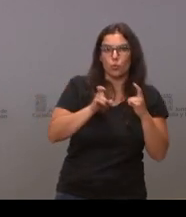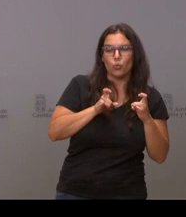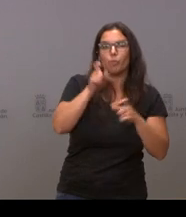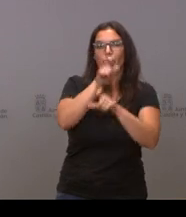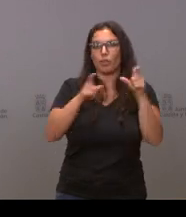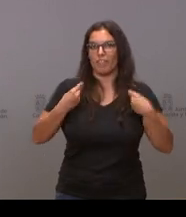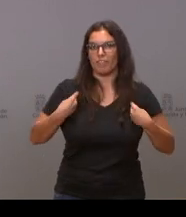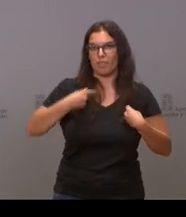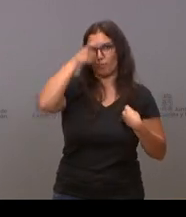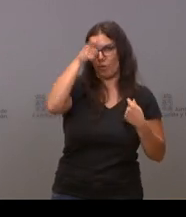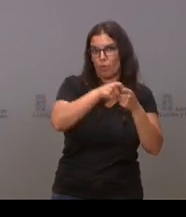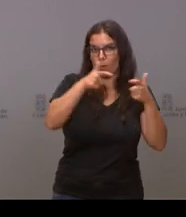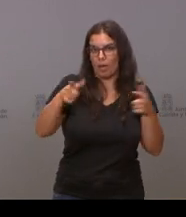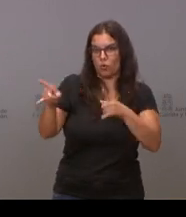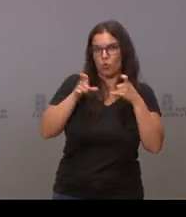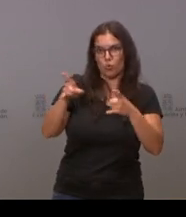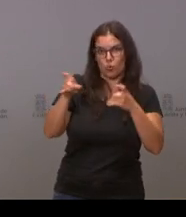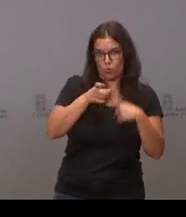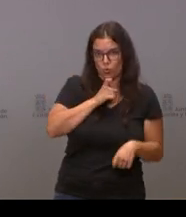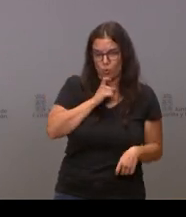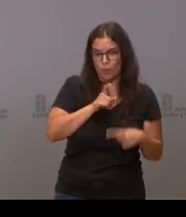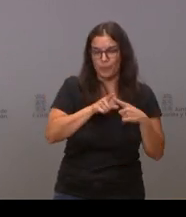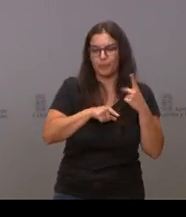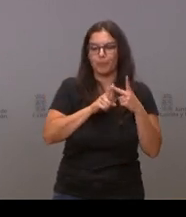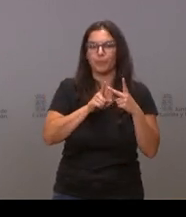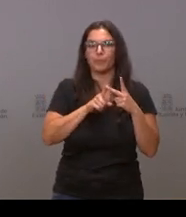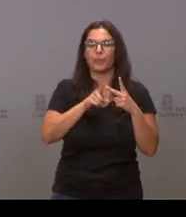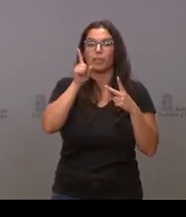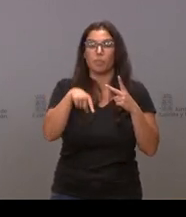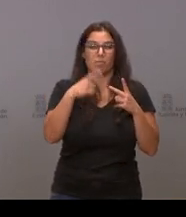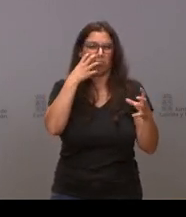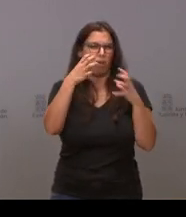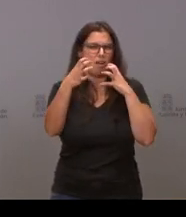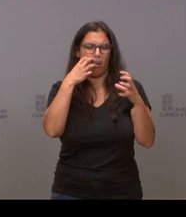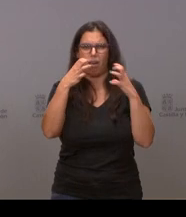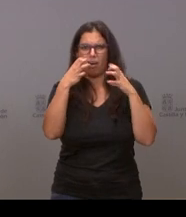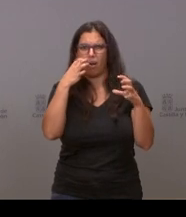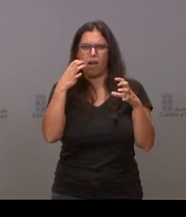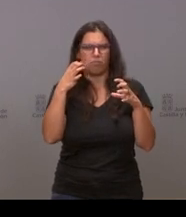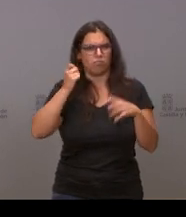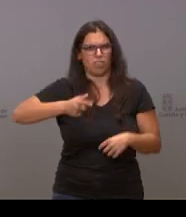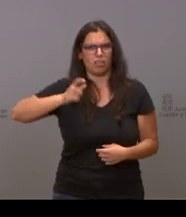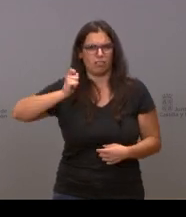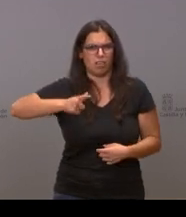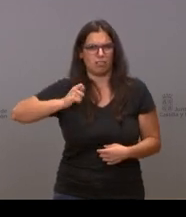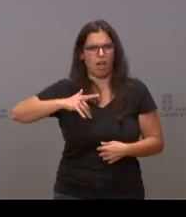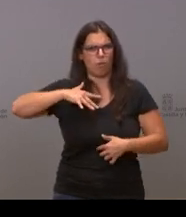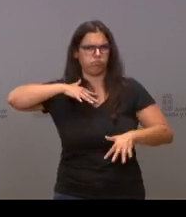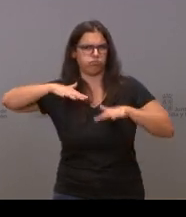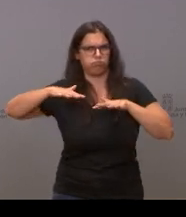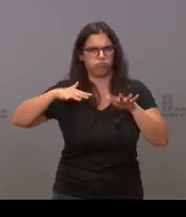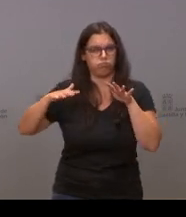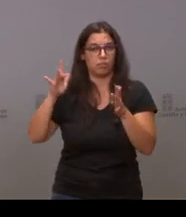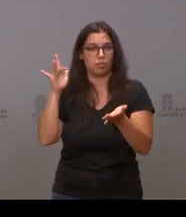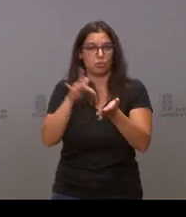y también las protestas tan constantes, las movilizaciones que ha habido